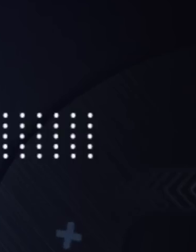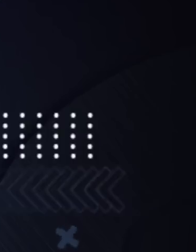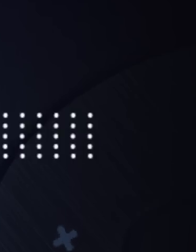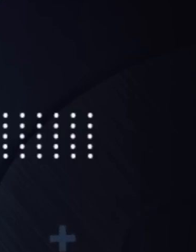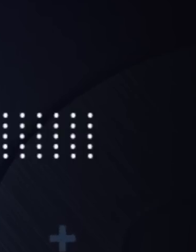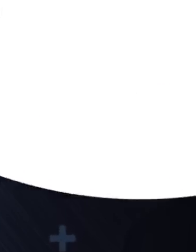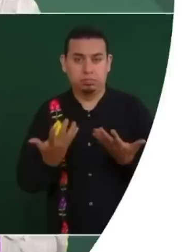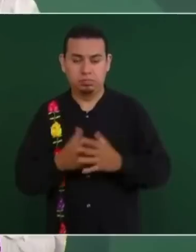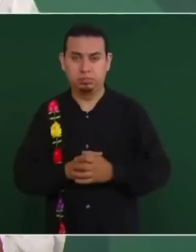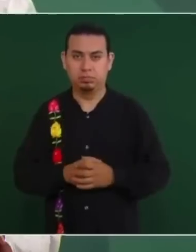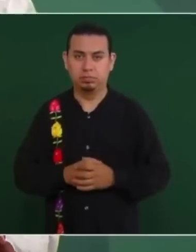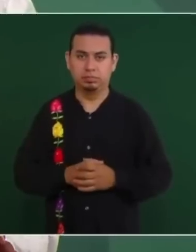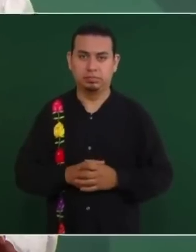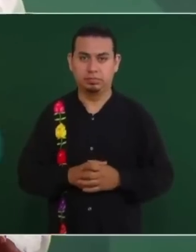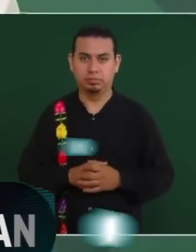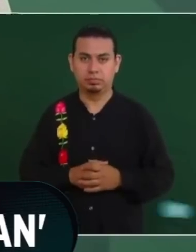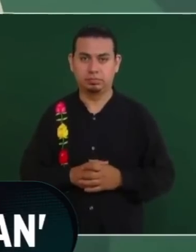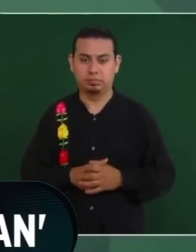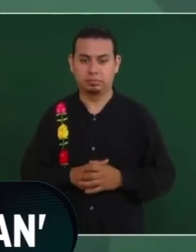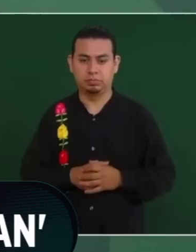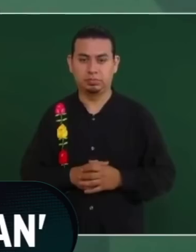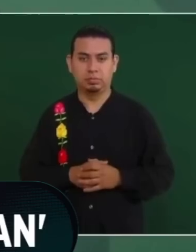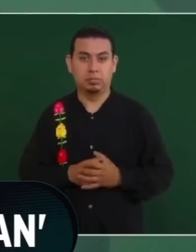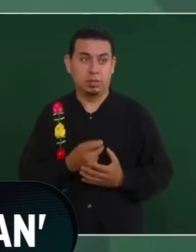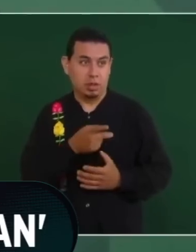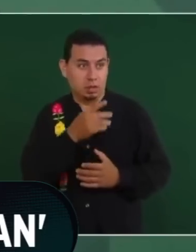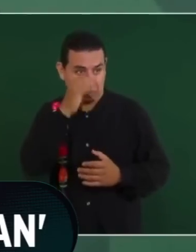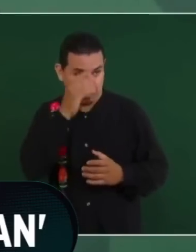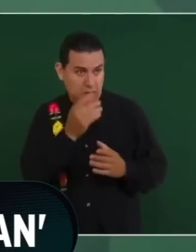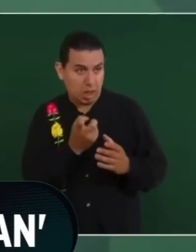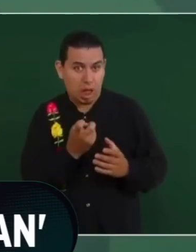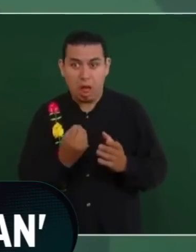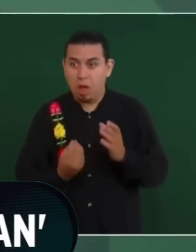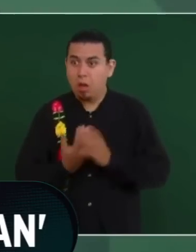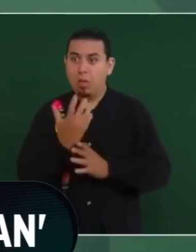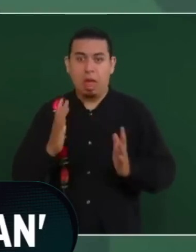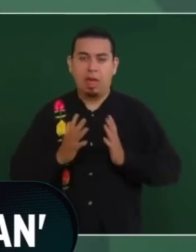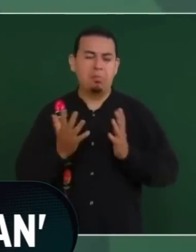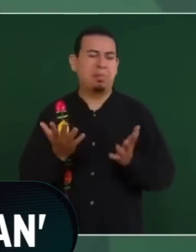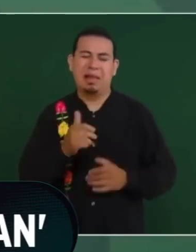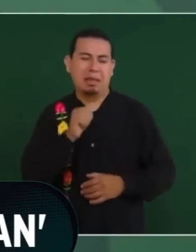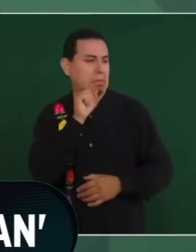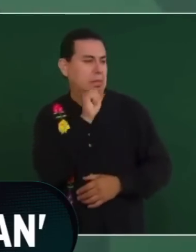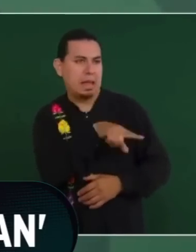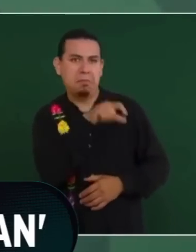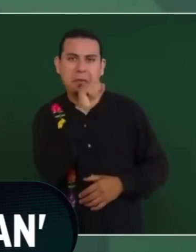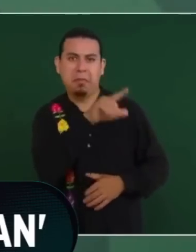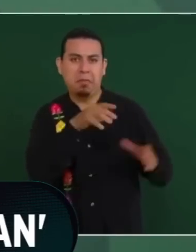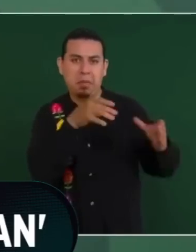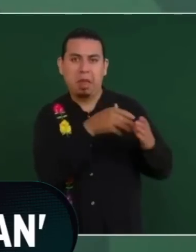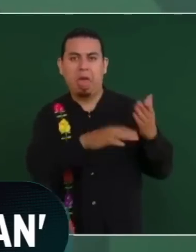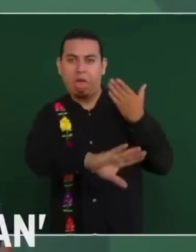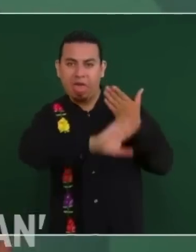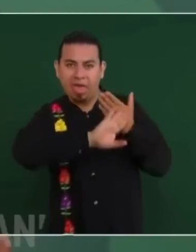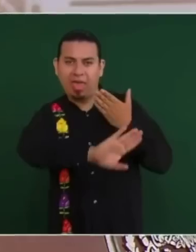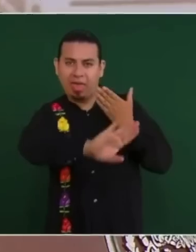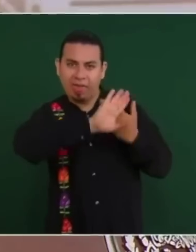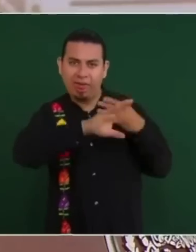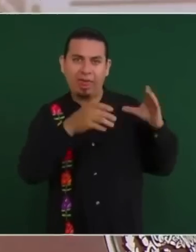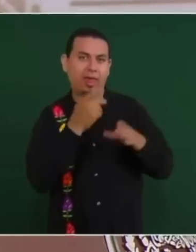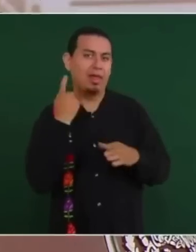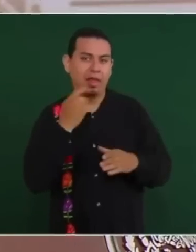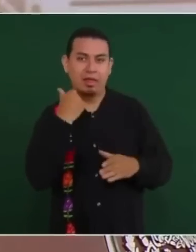Pues no es nada nuevo, es lo que han hecho. Estar